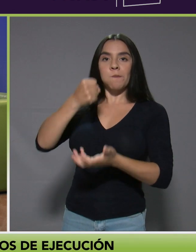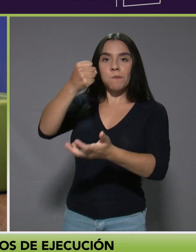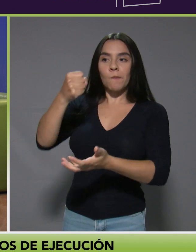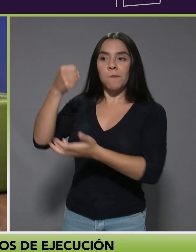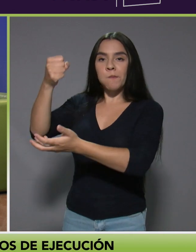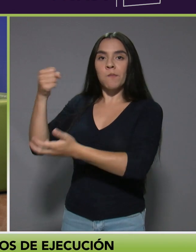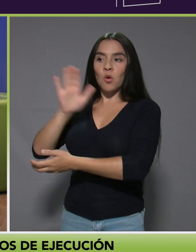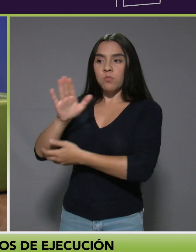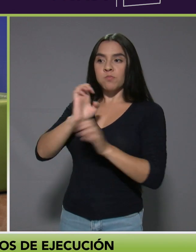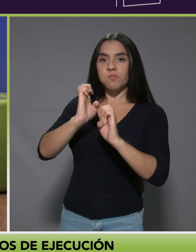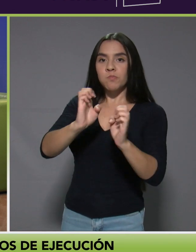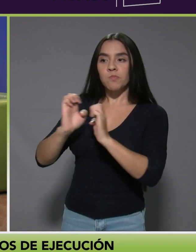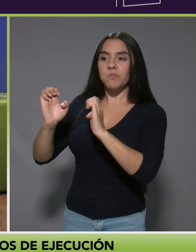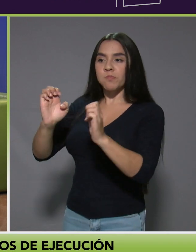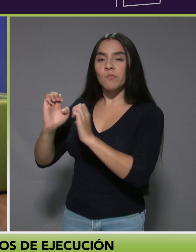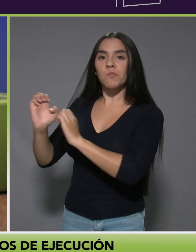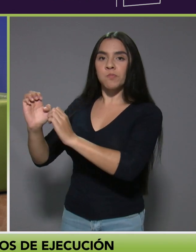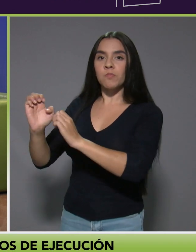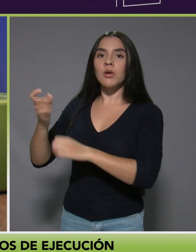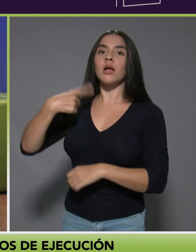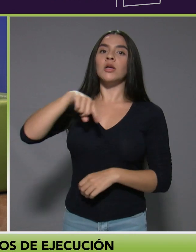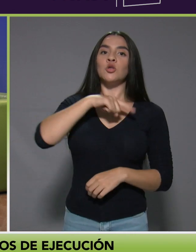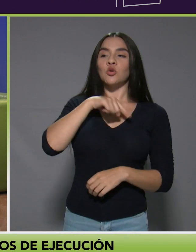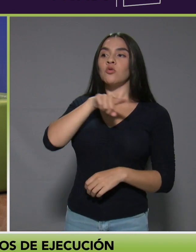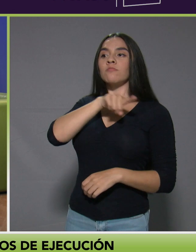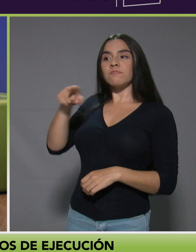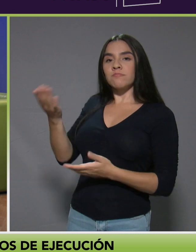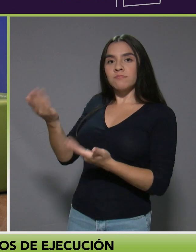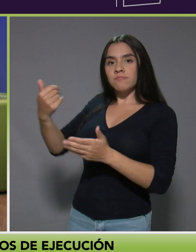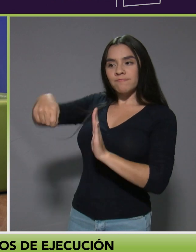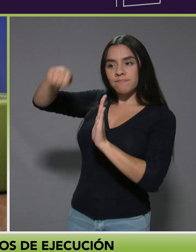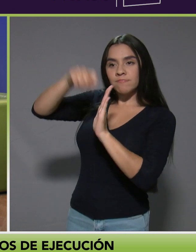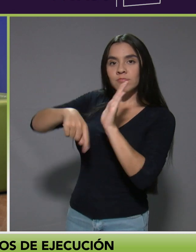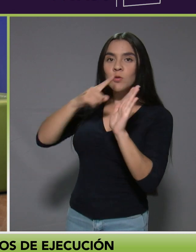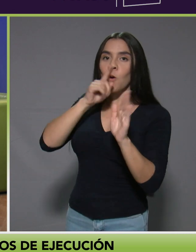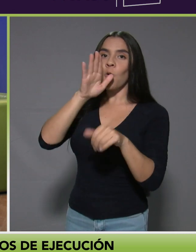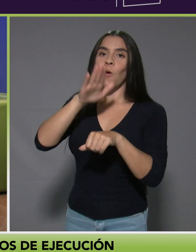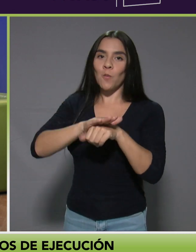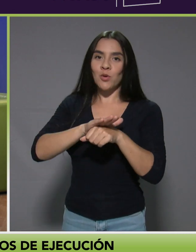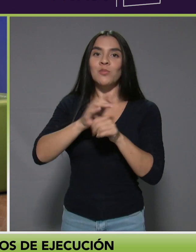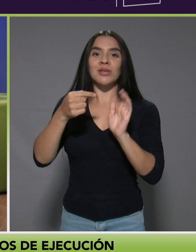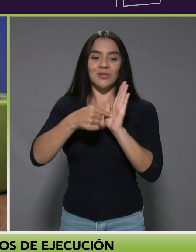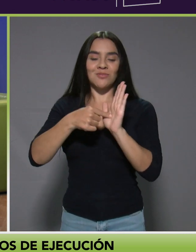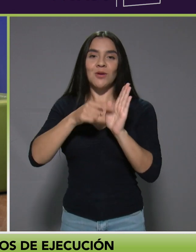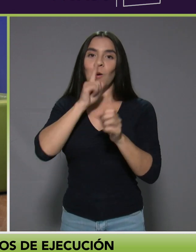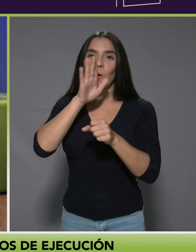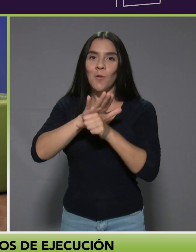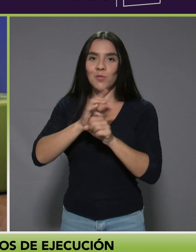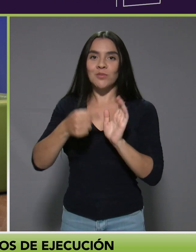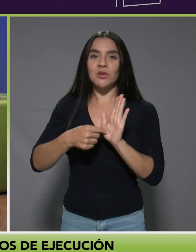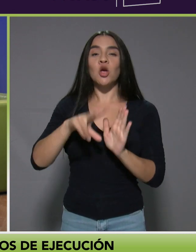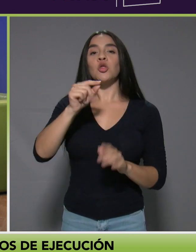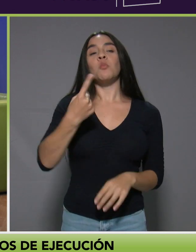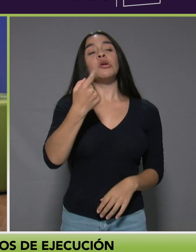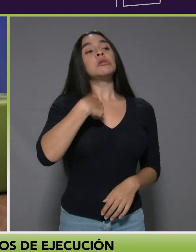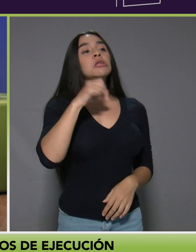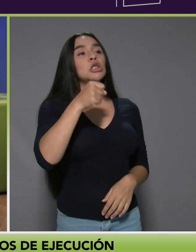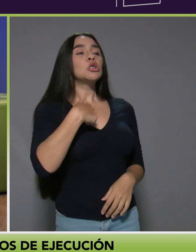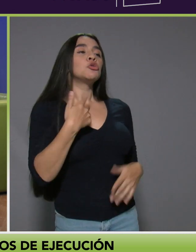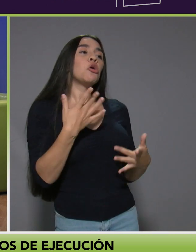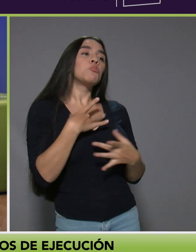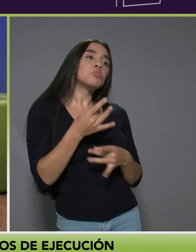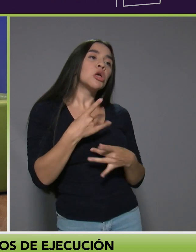estrategias, los pusimos a firmar un compromiso. No solamente, sí, yo estoy interesado,